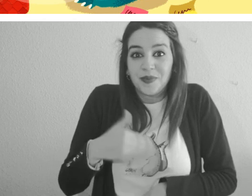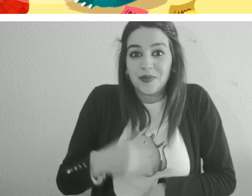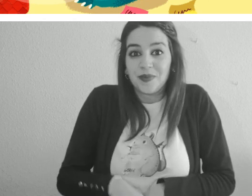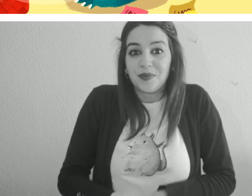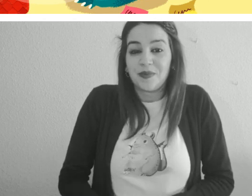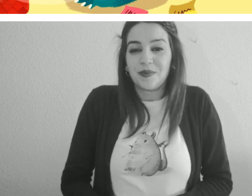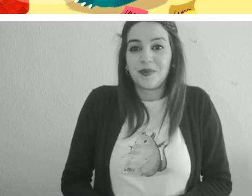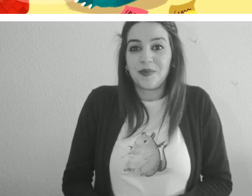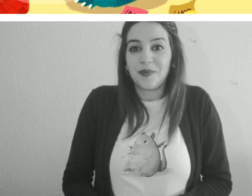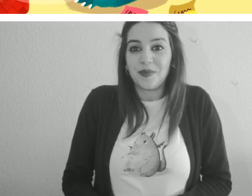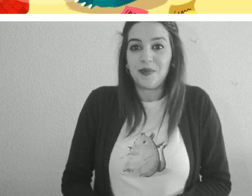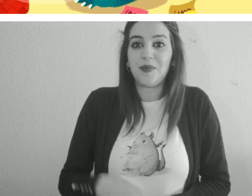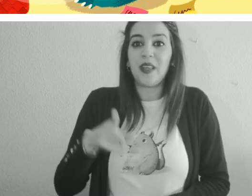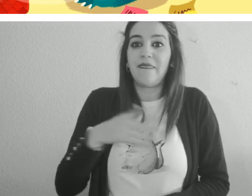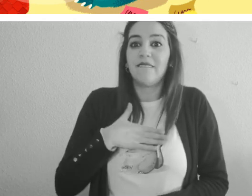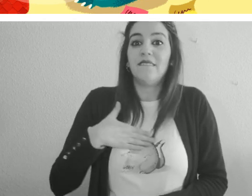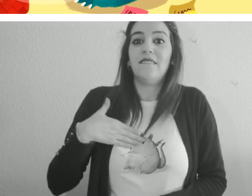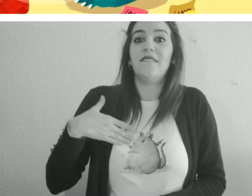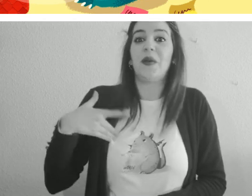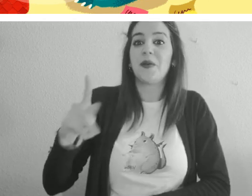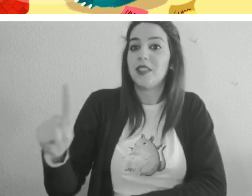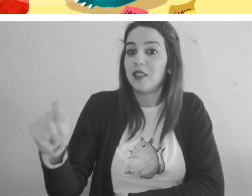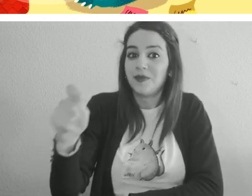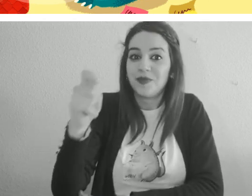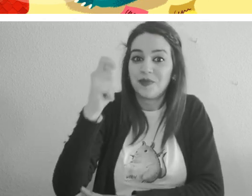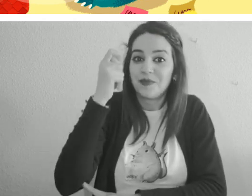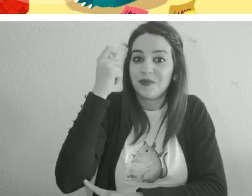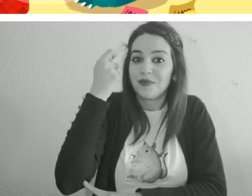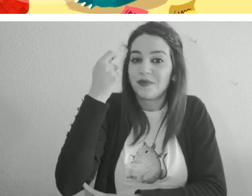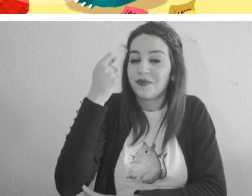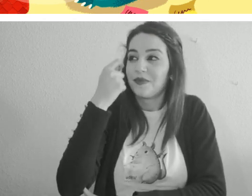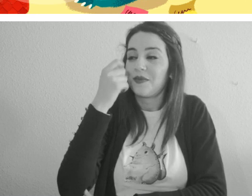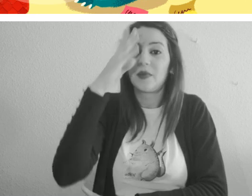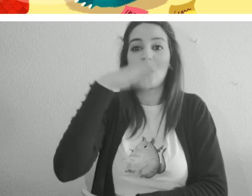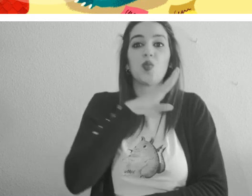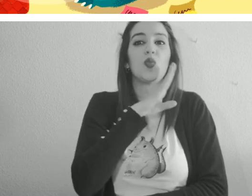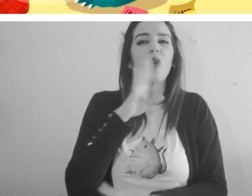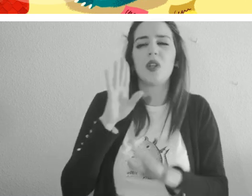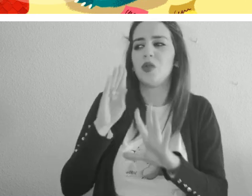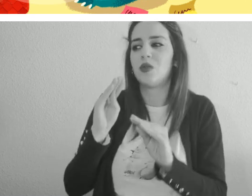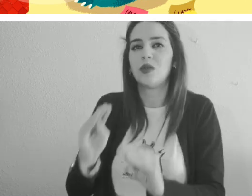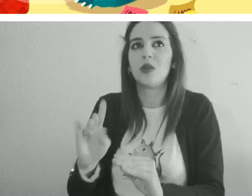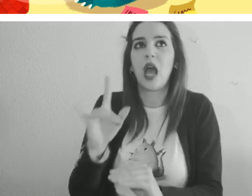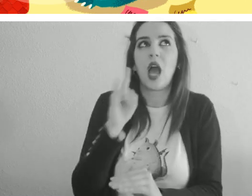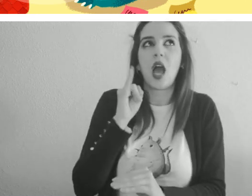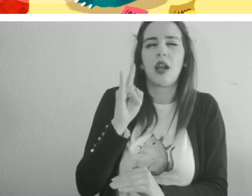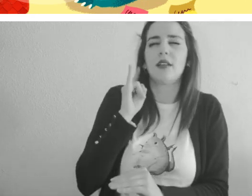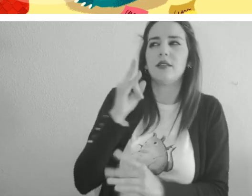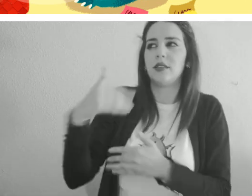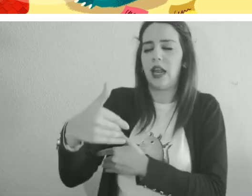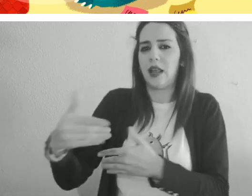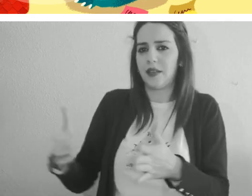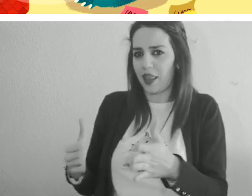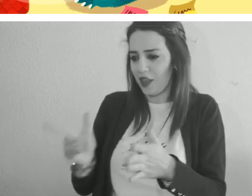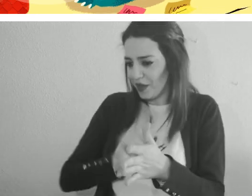Se había cumplido su deseo. Sus padres, al oírla, llegaron rápidamente a la habitación.